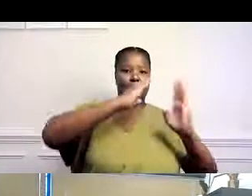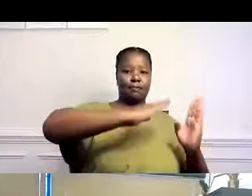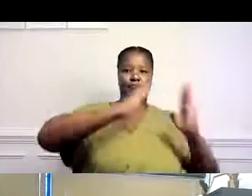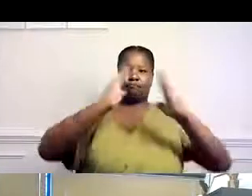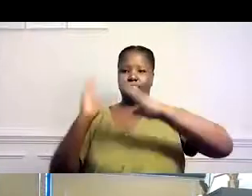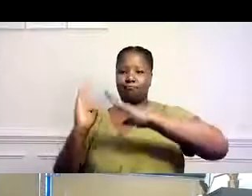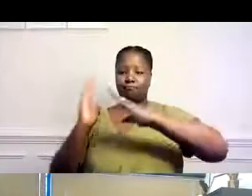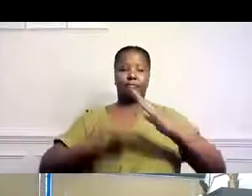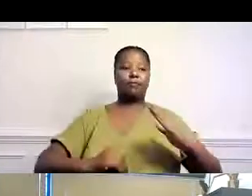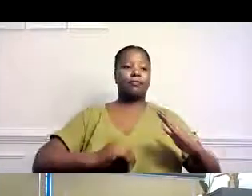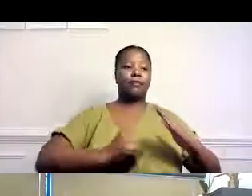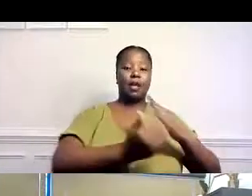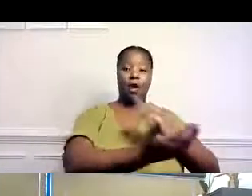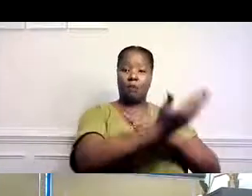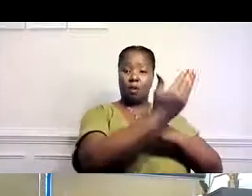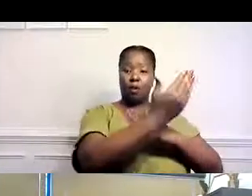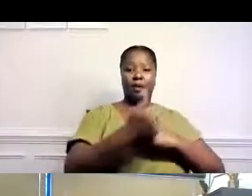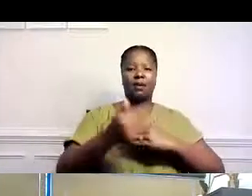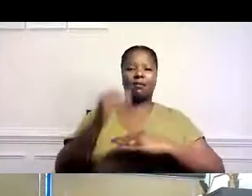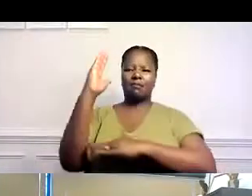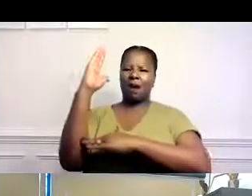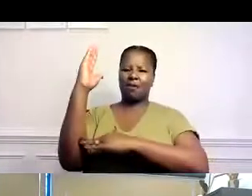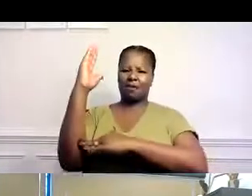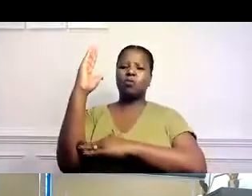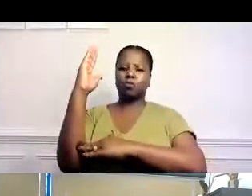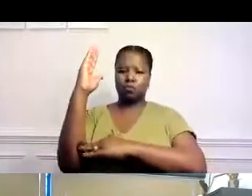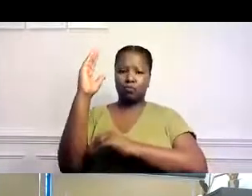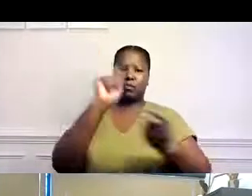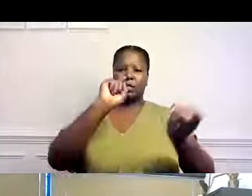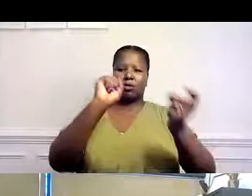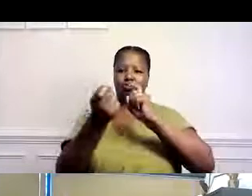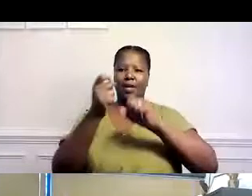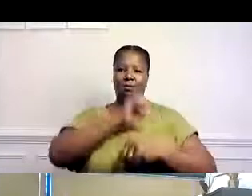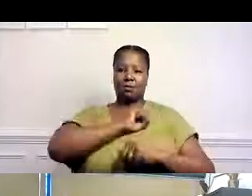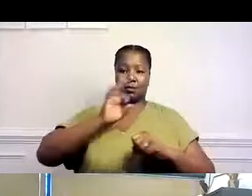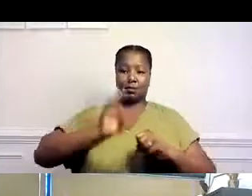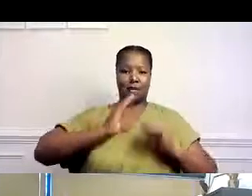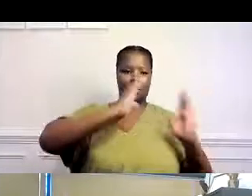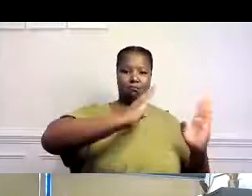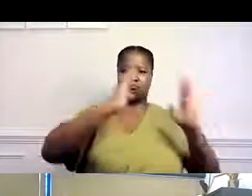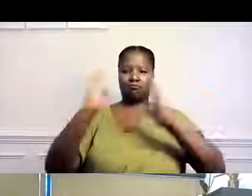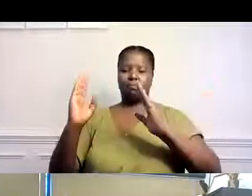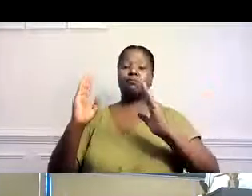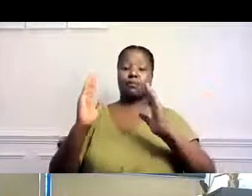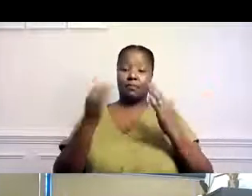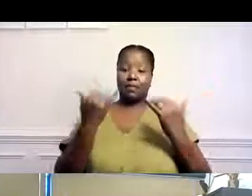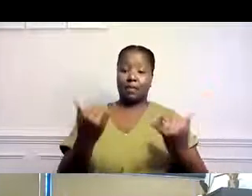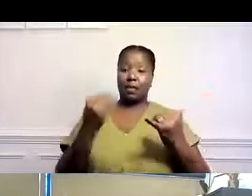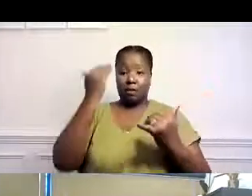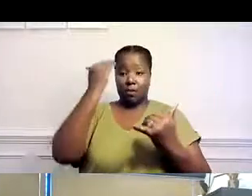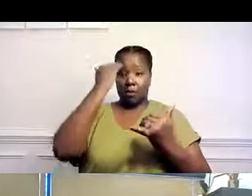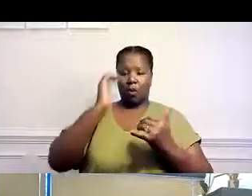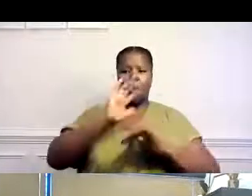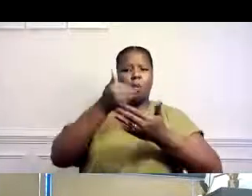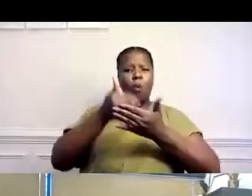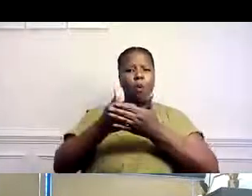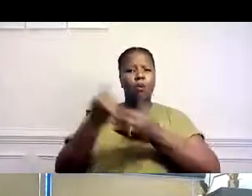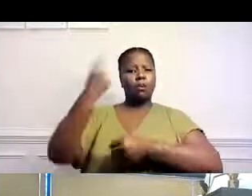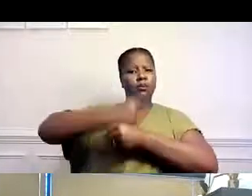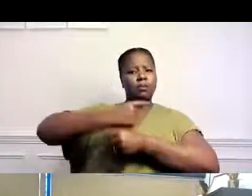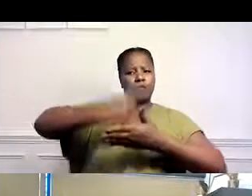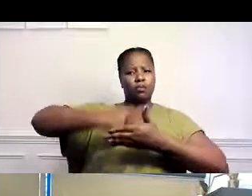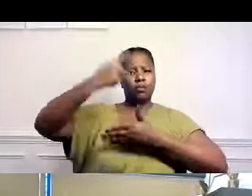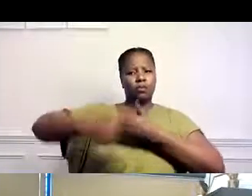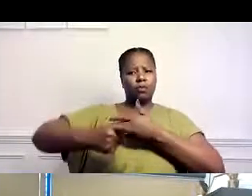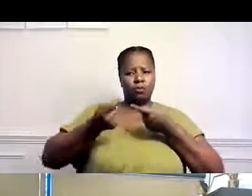un cambio en el horario para que haya un grupo en la mañana, un grupo en la tarde. Y sé que en todos los programas del día estamos tratando,